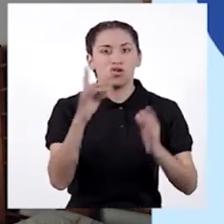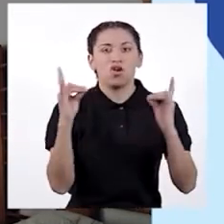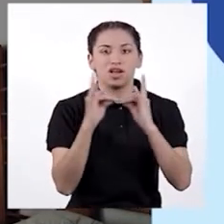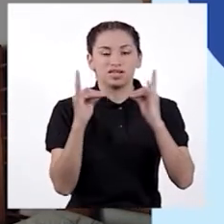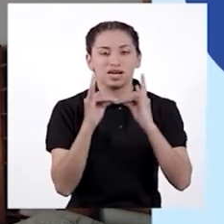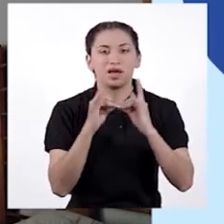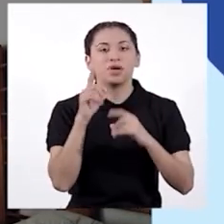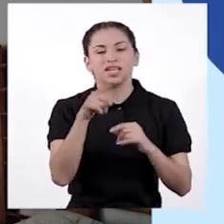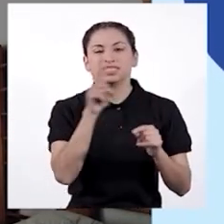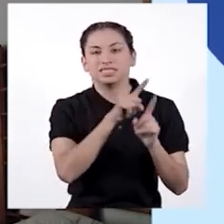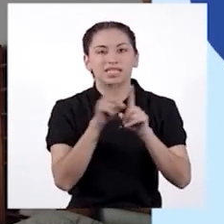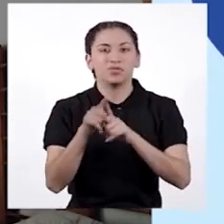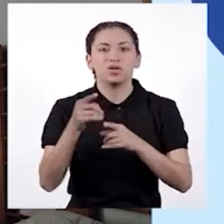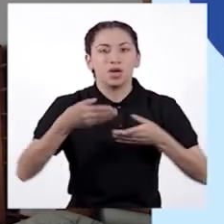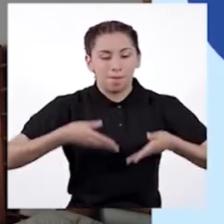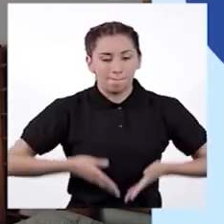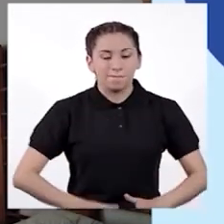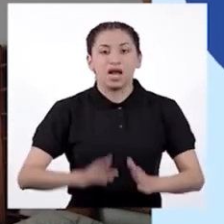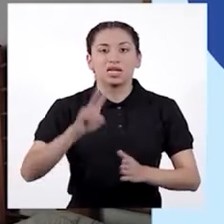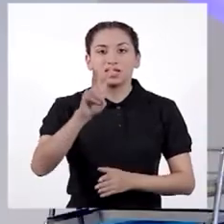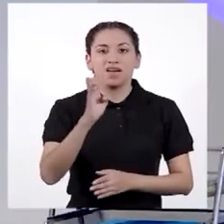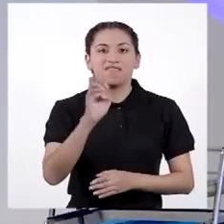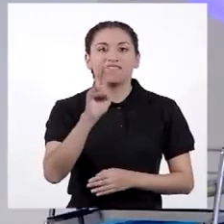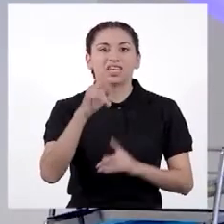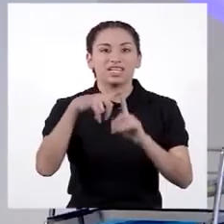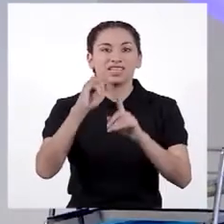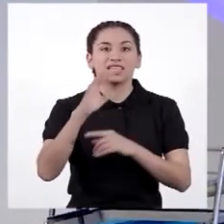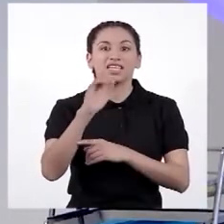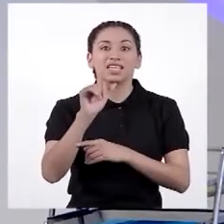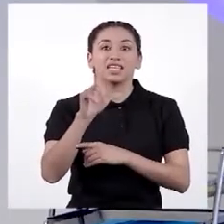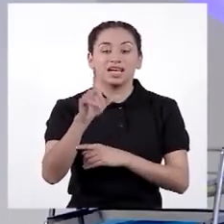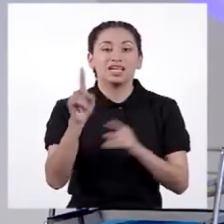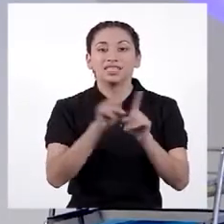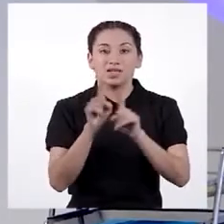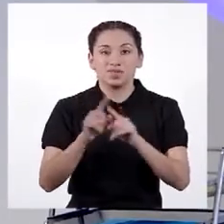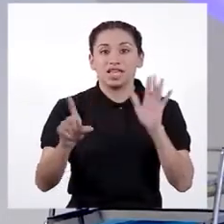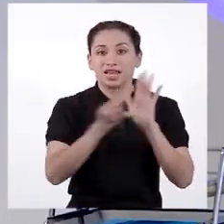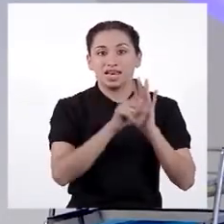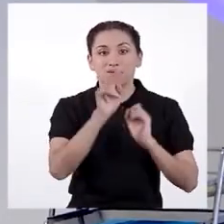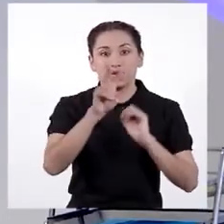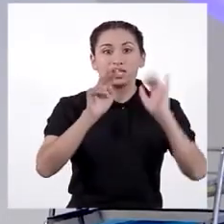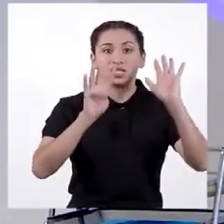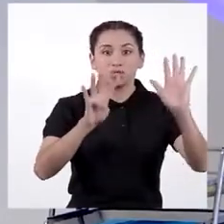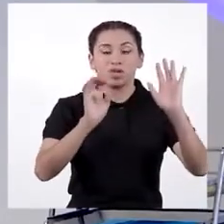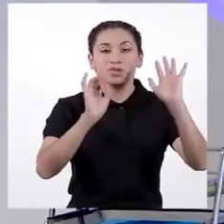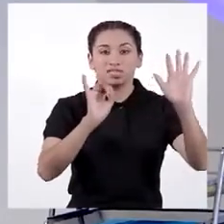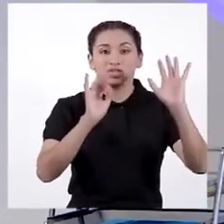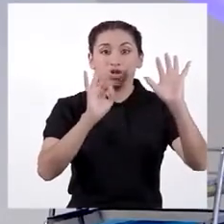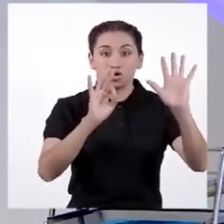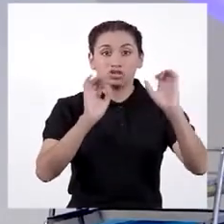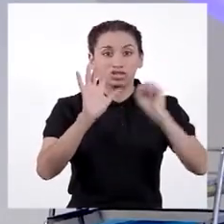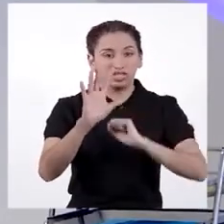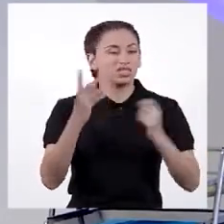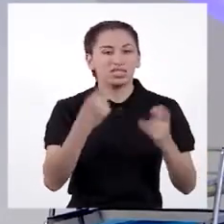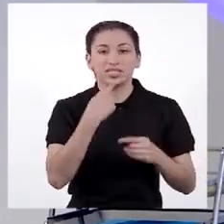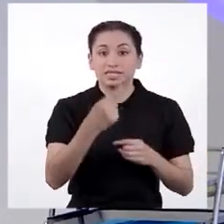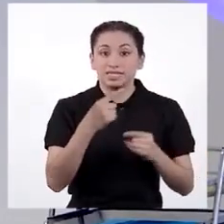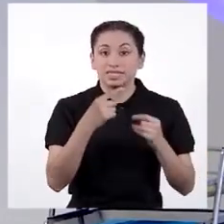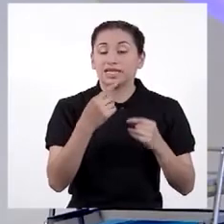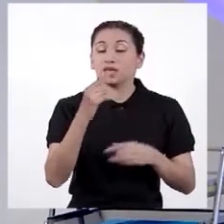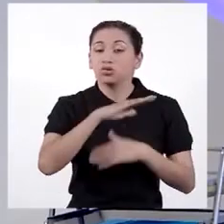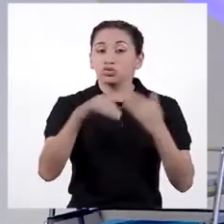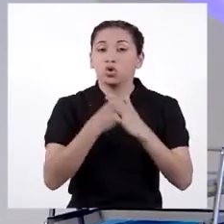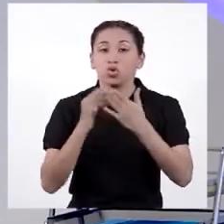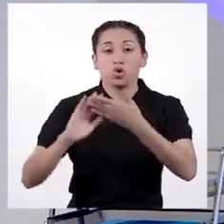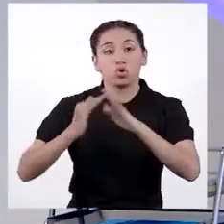cama. Es lo que se conoce como el parto vertical. Asimismo, la Ley 29.785 menciona que los pueblos indígenas